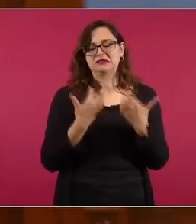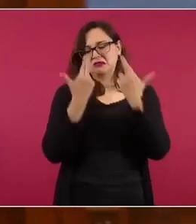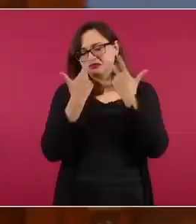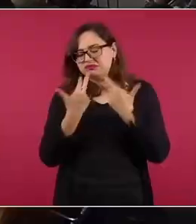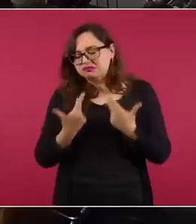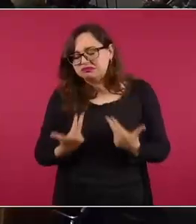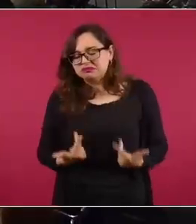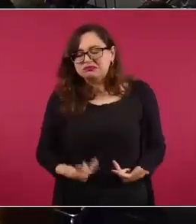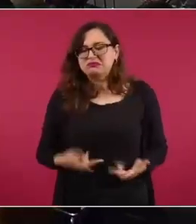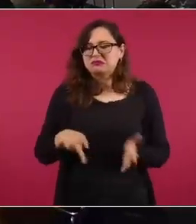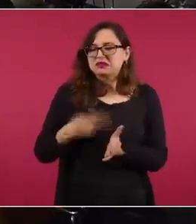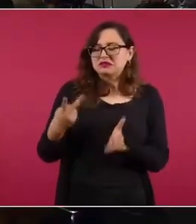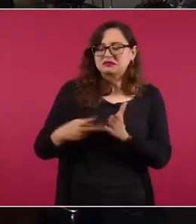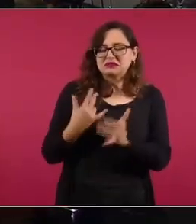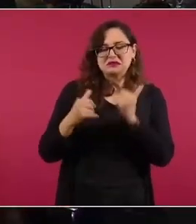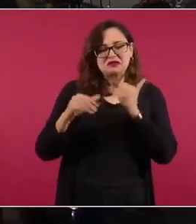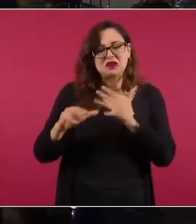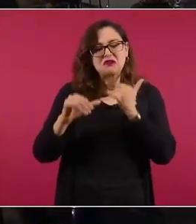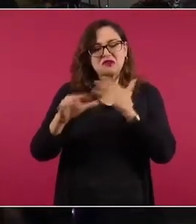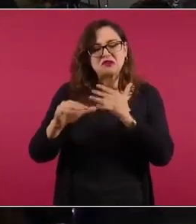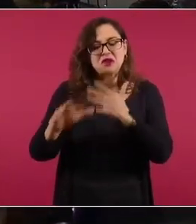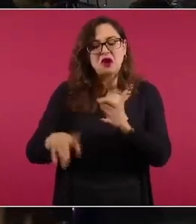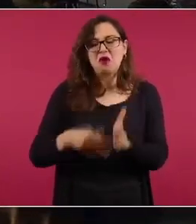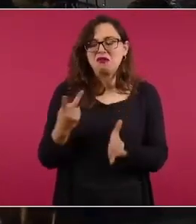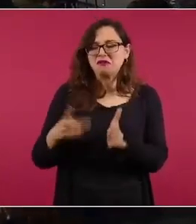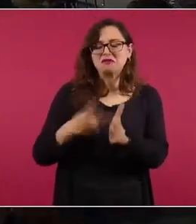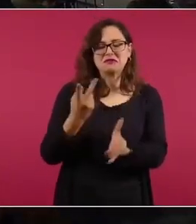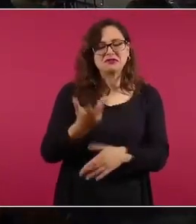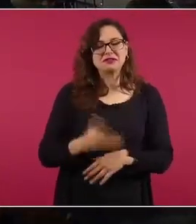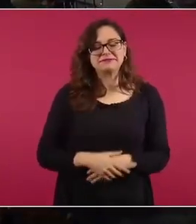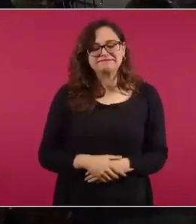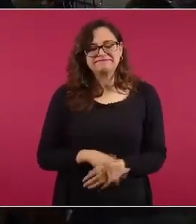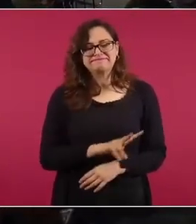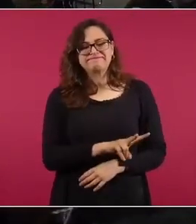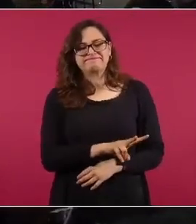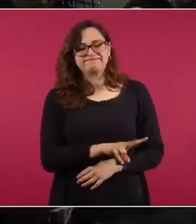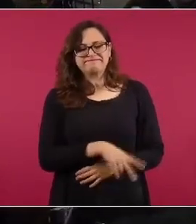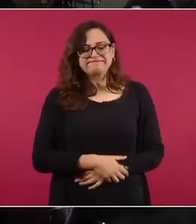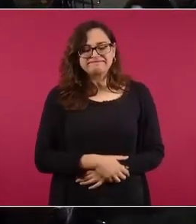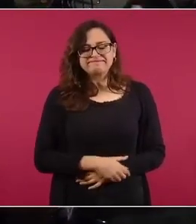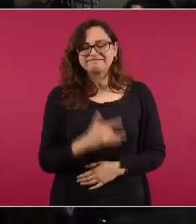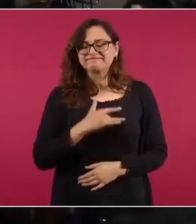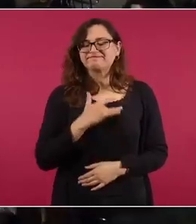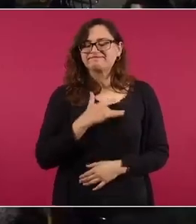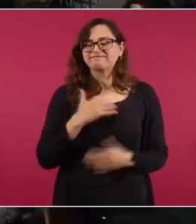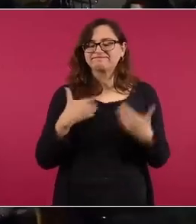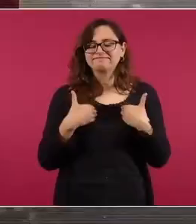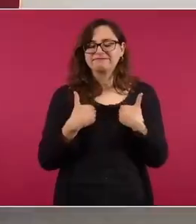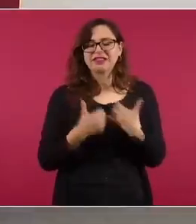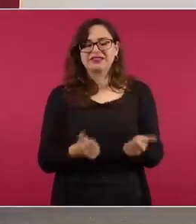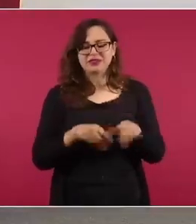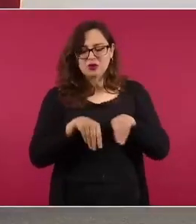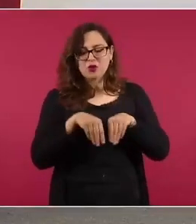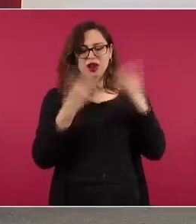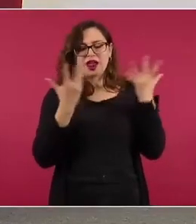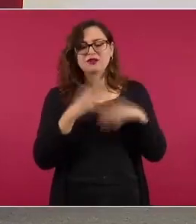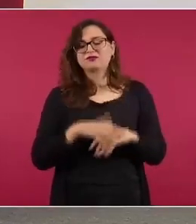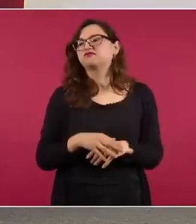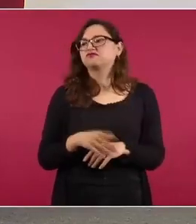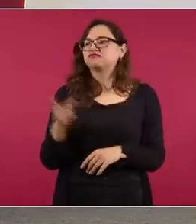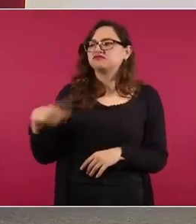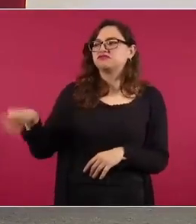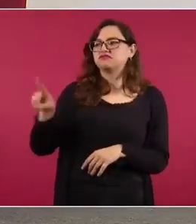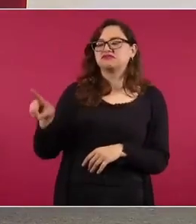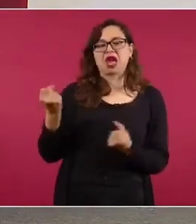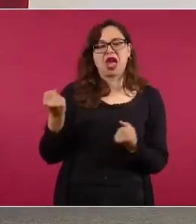producen este nuevo fraude y la arbitrariedad con la que fue cometido estoy